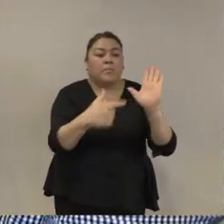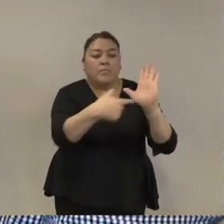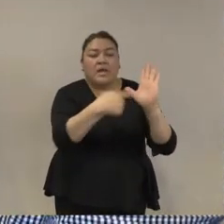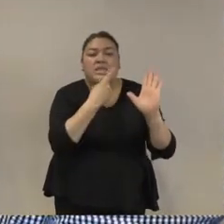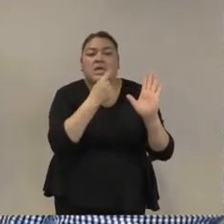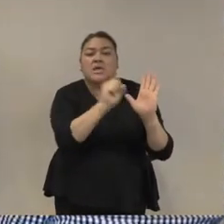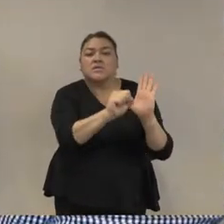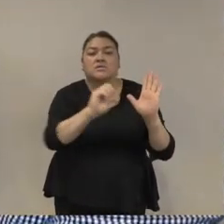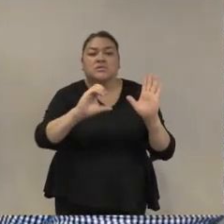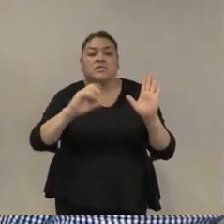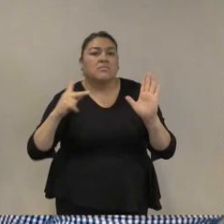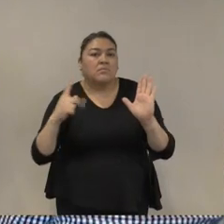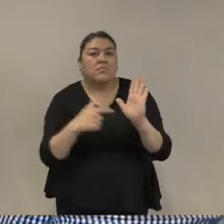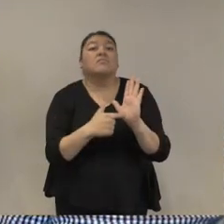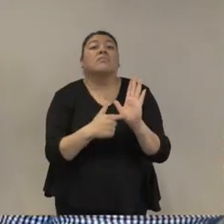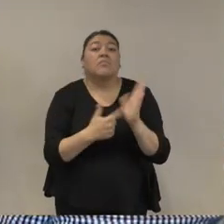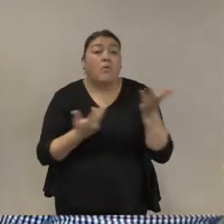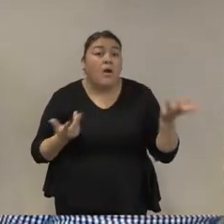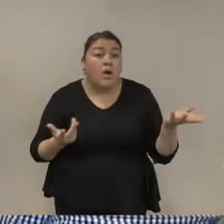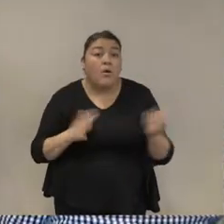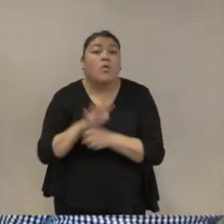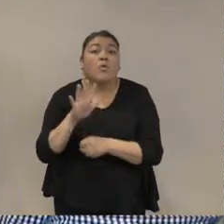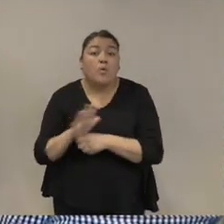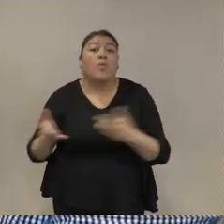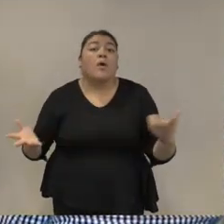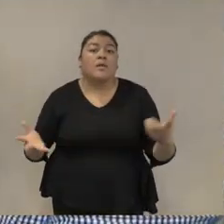ciudadana? la pregunta es legítima